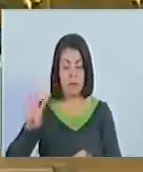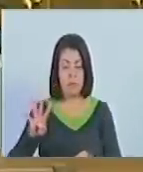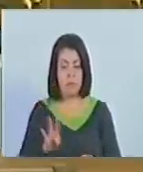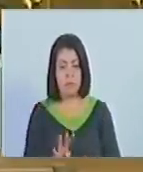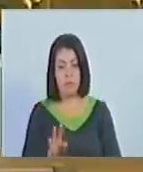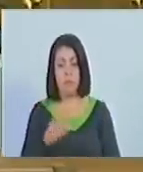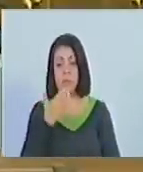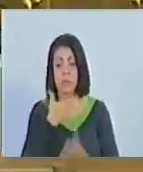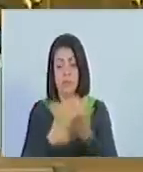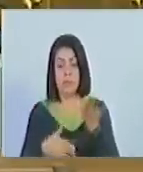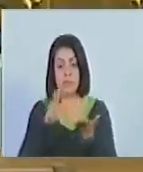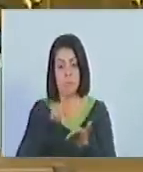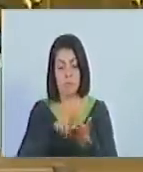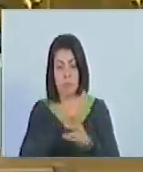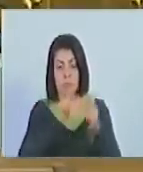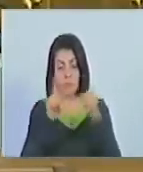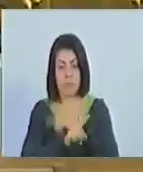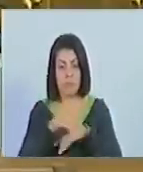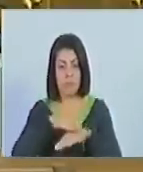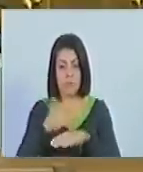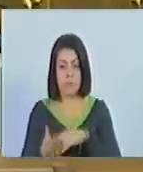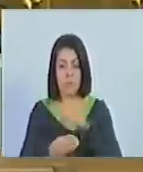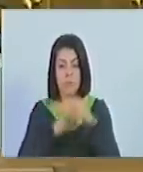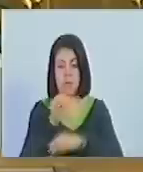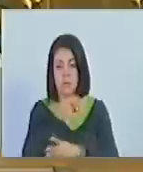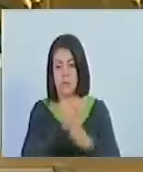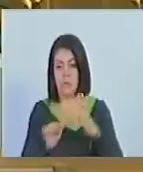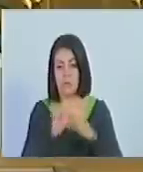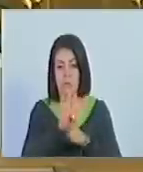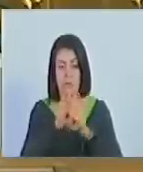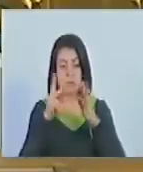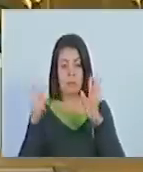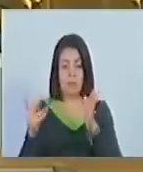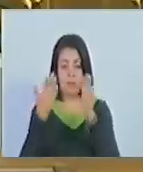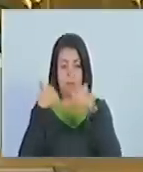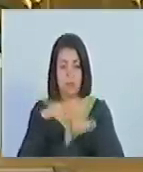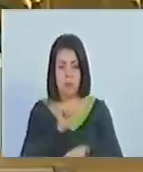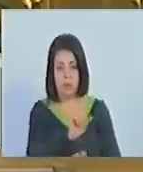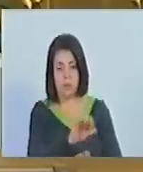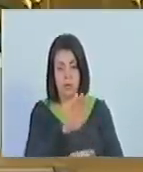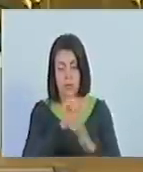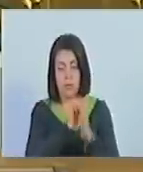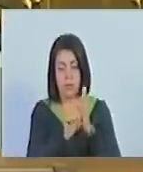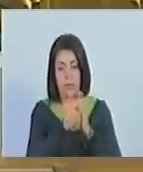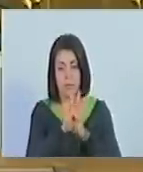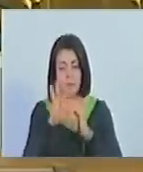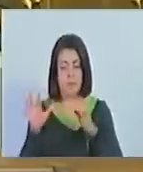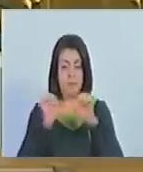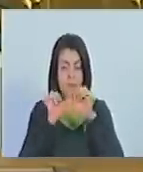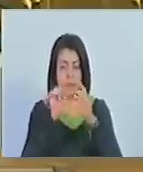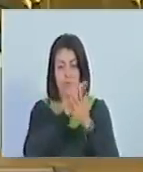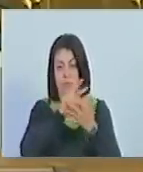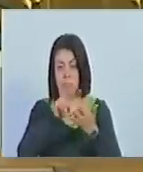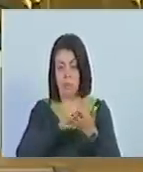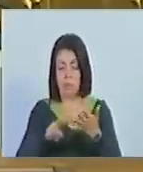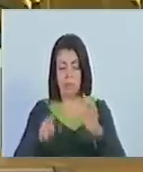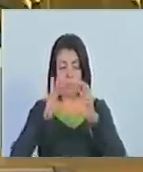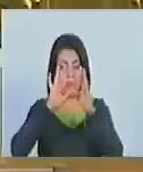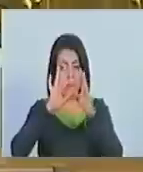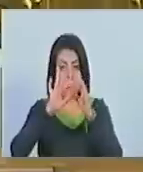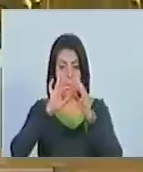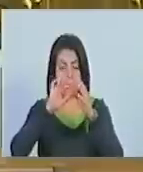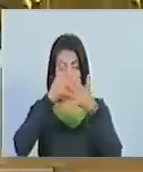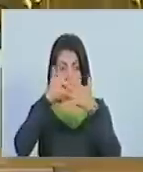cuarto. Se propone aprobar con modificación el contenido del artículo 47, que pasa a ser el artículo 45, quedando redactado de la siguiente